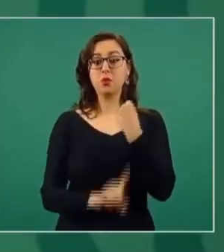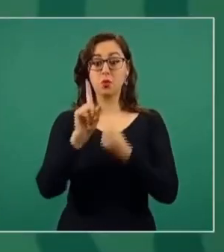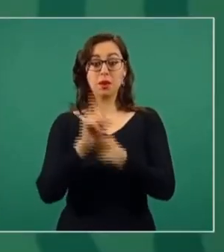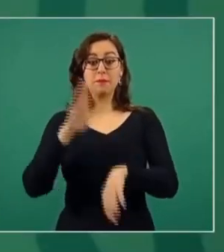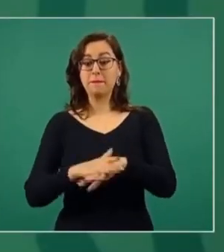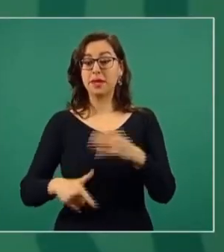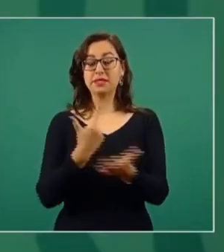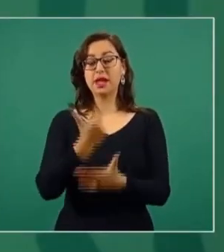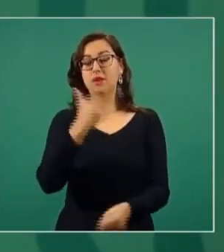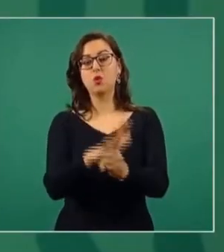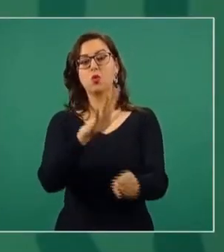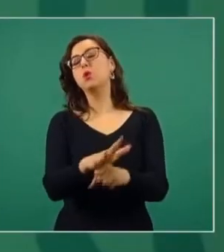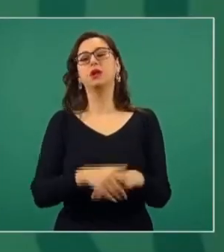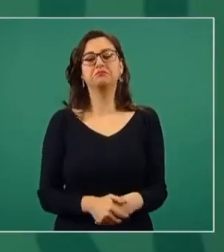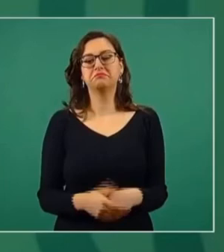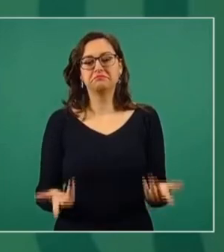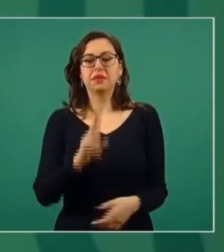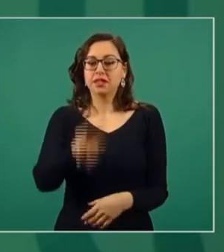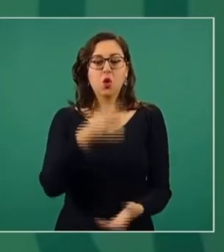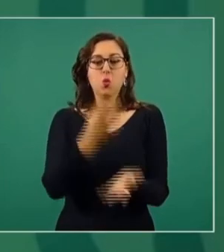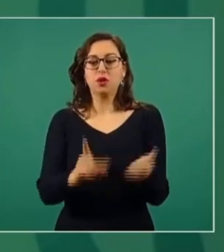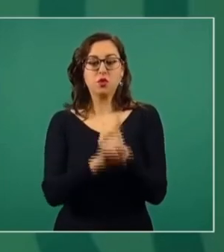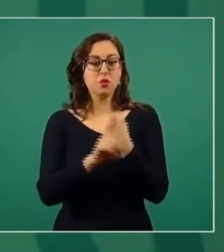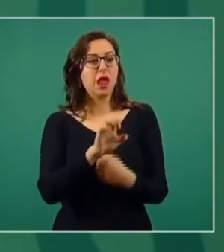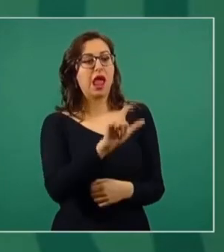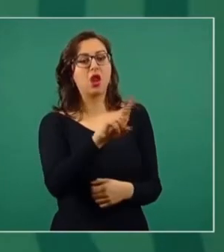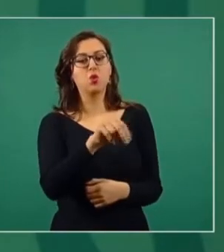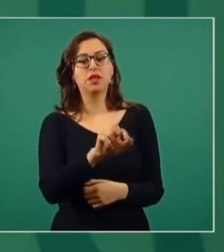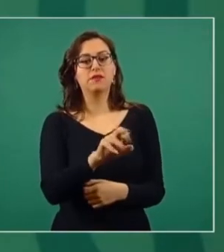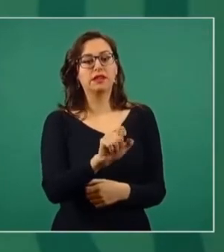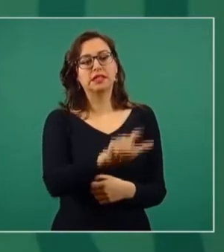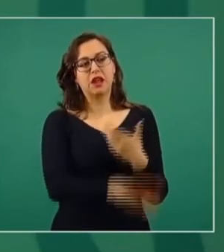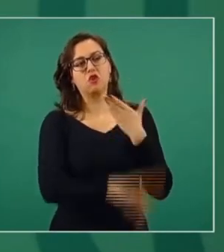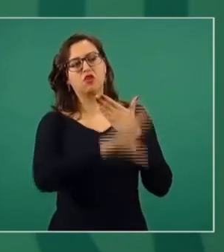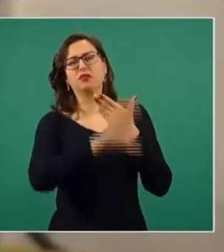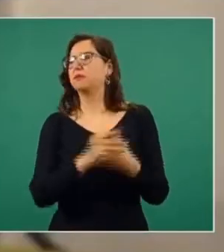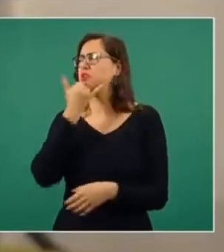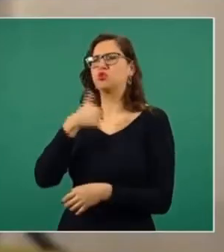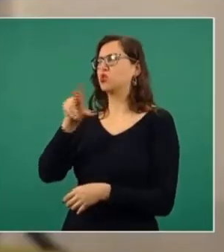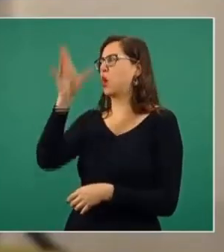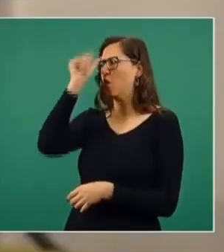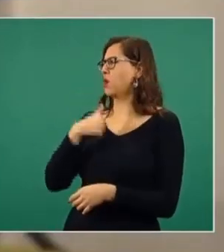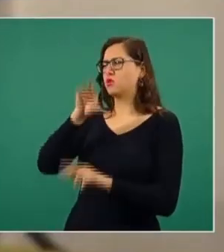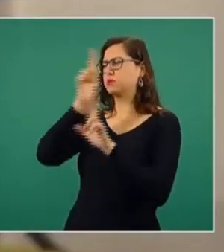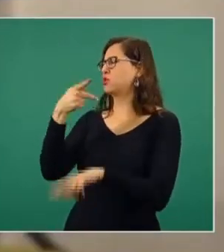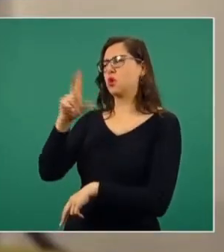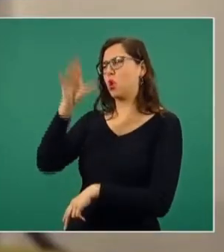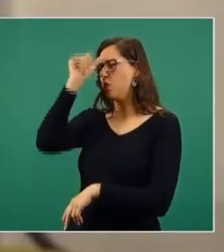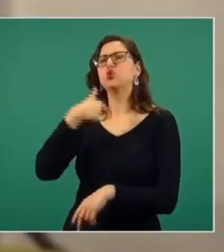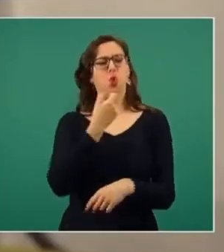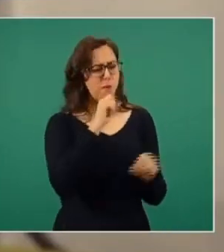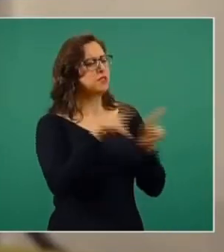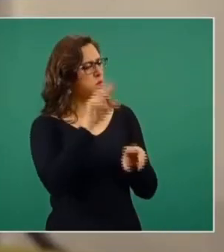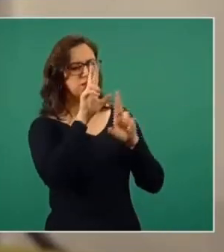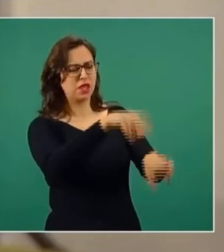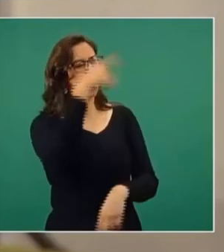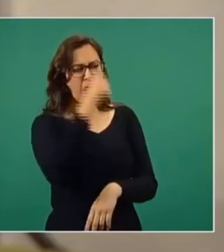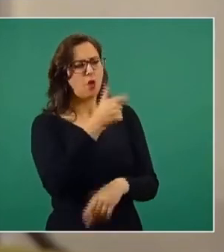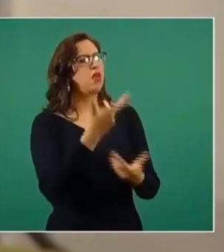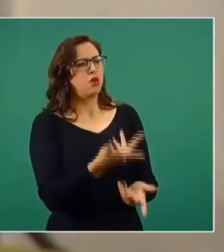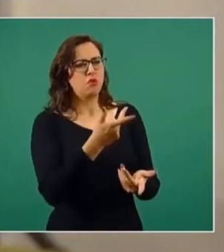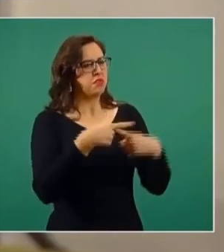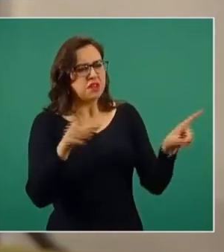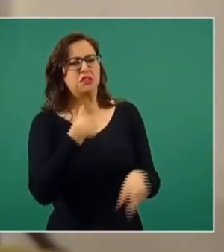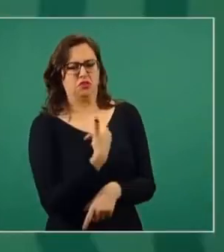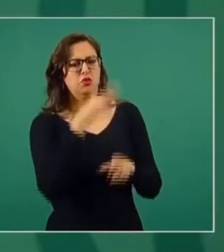universal está en contra de nosotros. Sí, yo lo veo, pero clarísimo. Sí, yo respeto mucho tu opinión y te respeto a ti. Y te diría